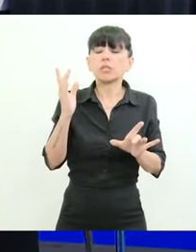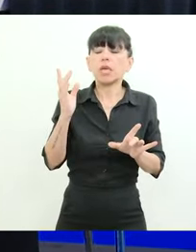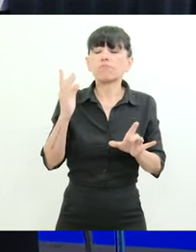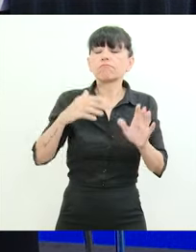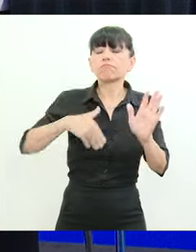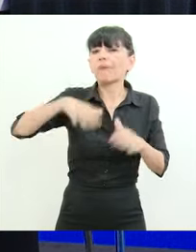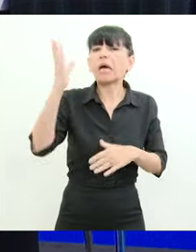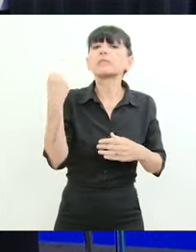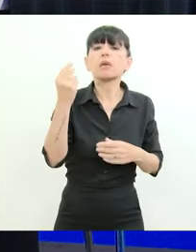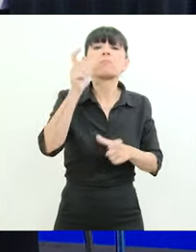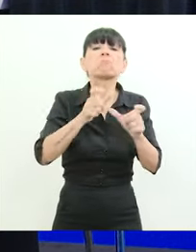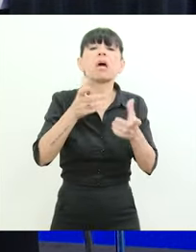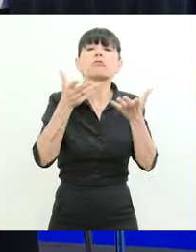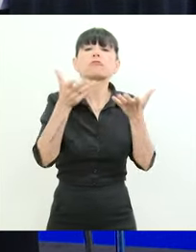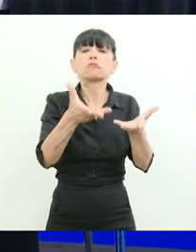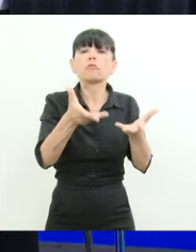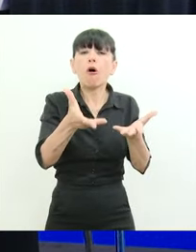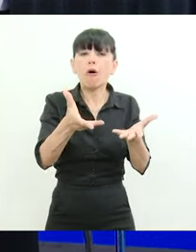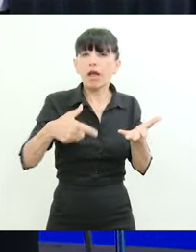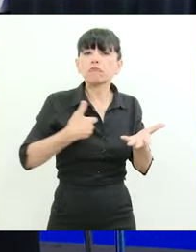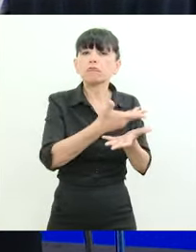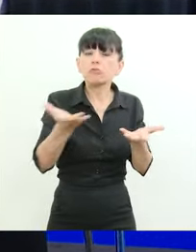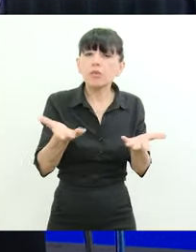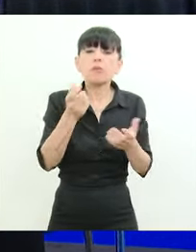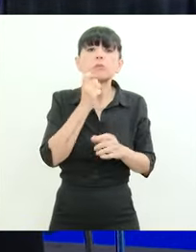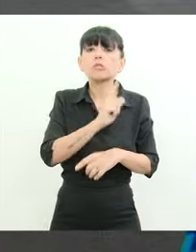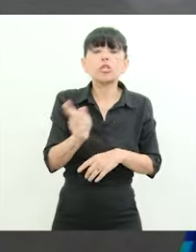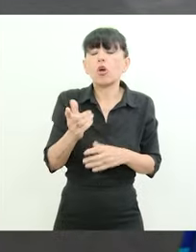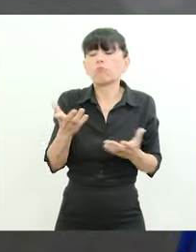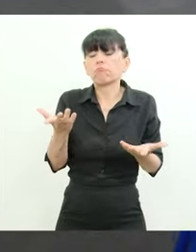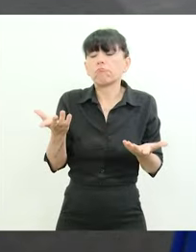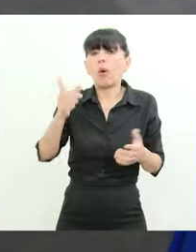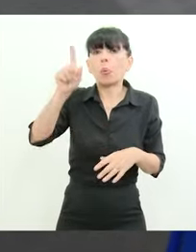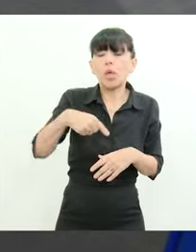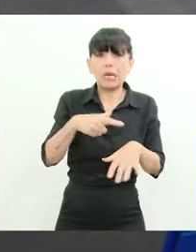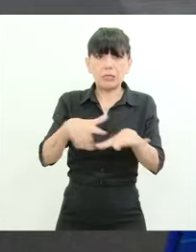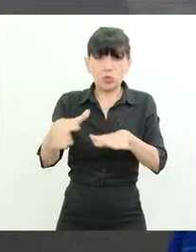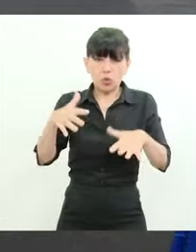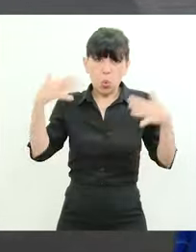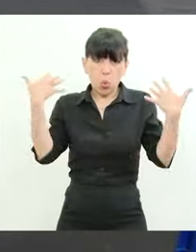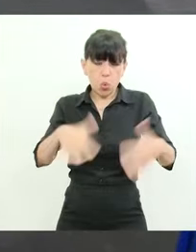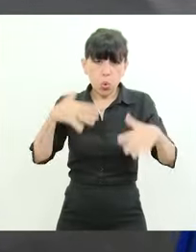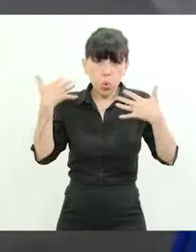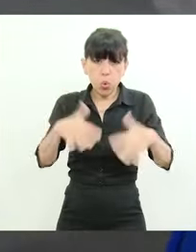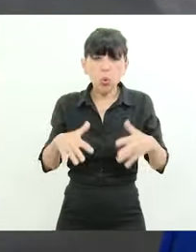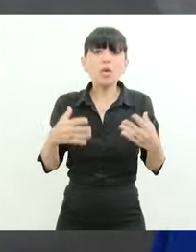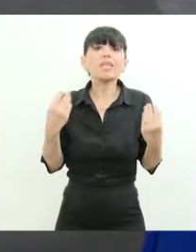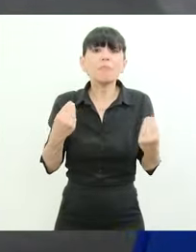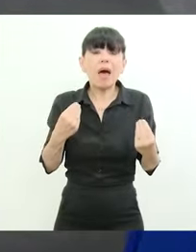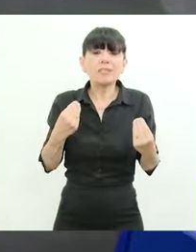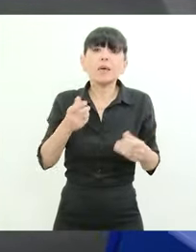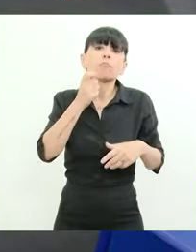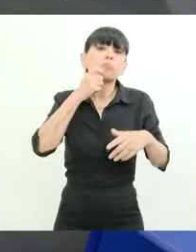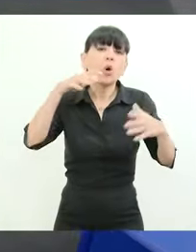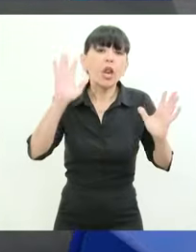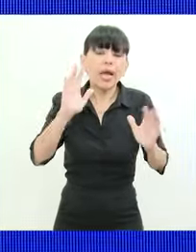todos los que estamos acá convivimos después con hechos que generan estrépito que es que la víctima